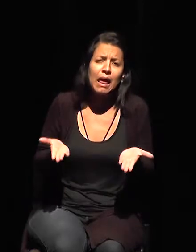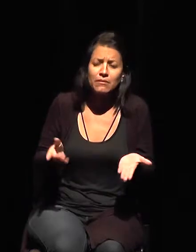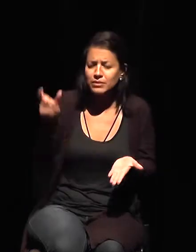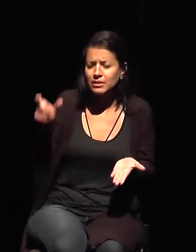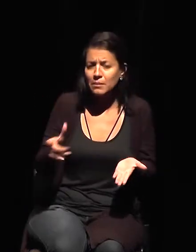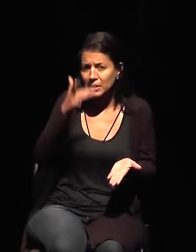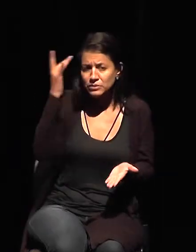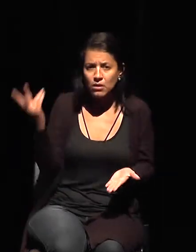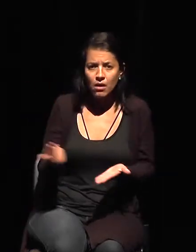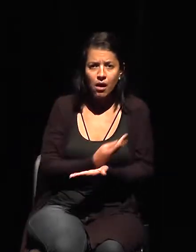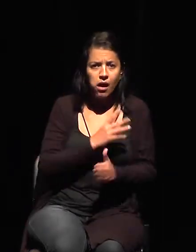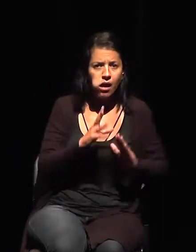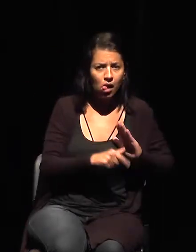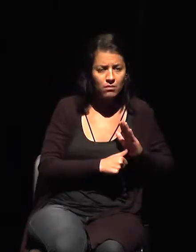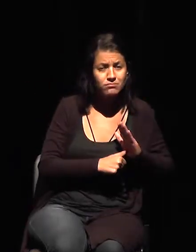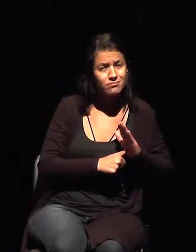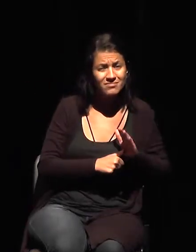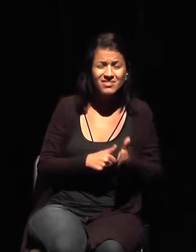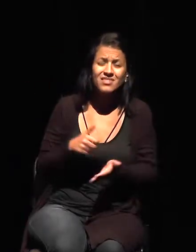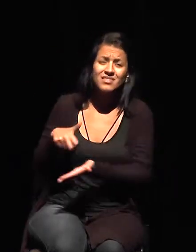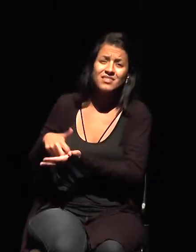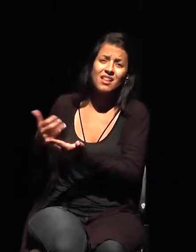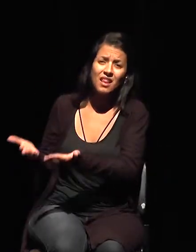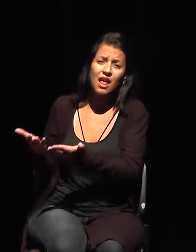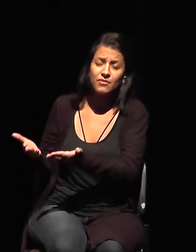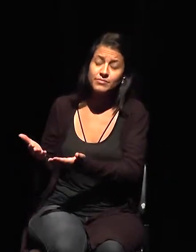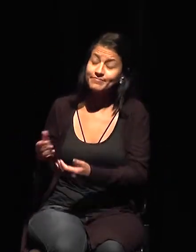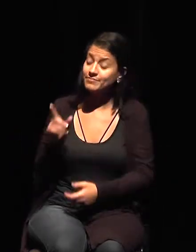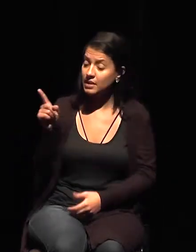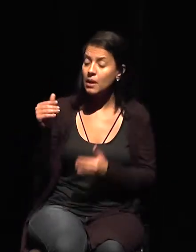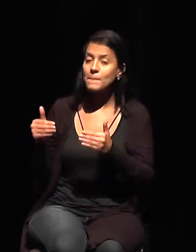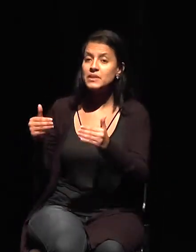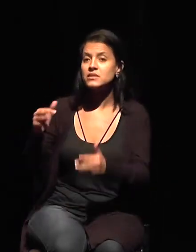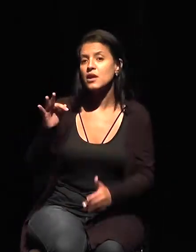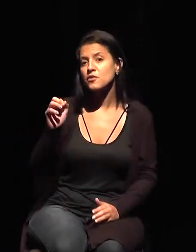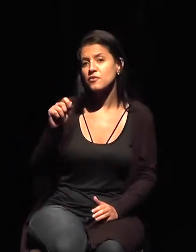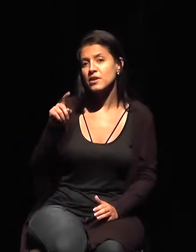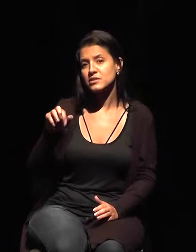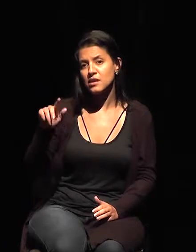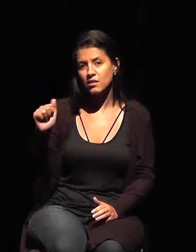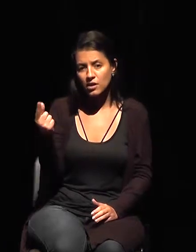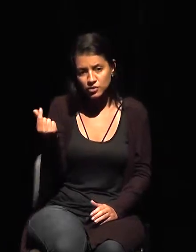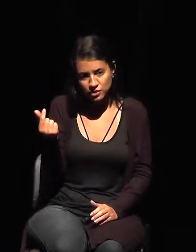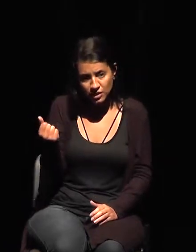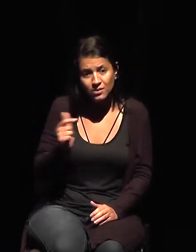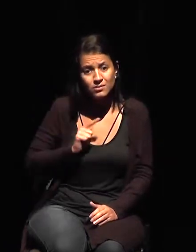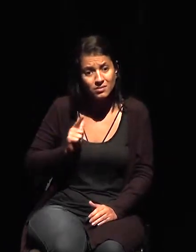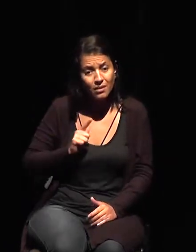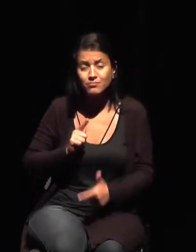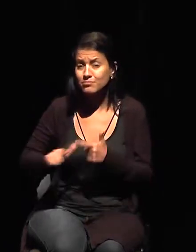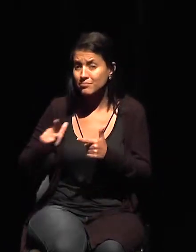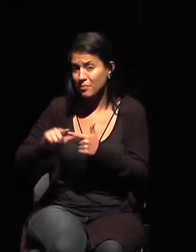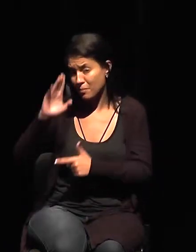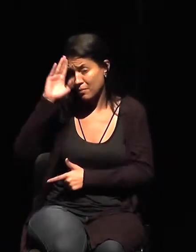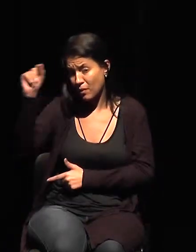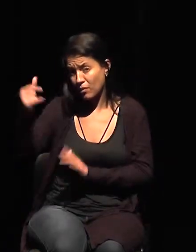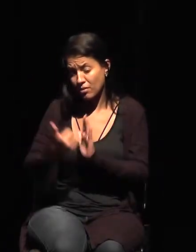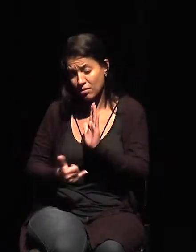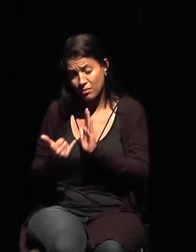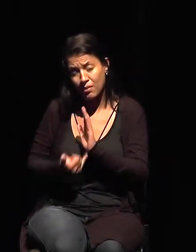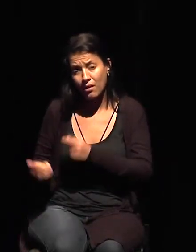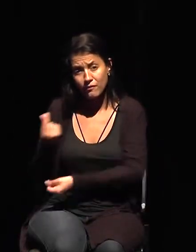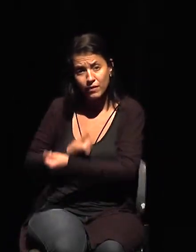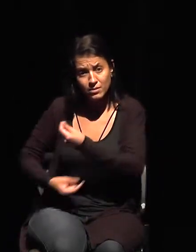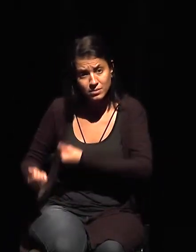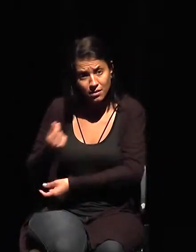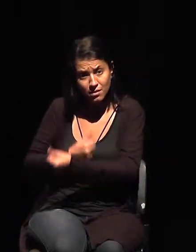el Ministerio de Hacienda hay temas muy importantes, temas tributarios, financieros, el Ministerio de Cultura que es el líder de ese